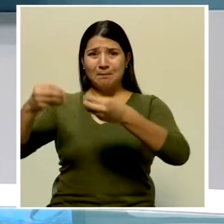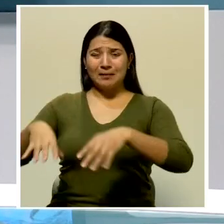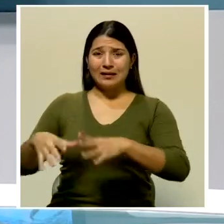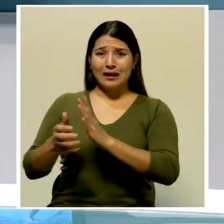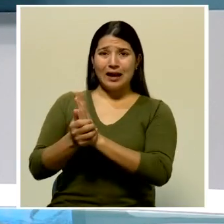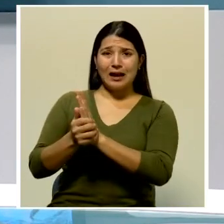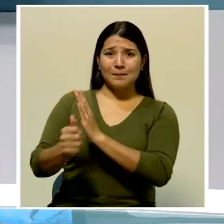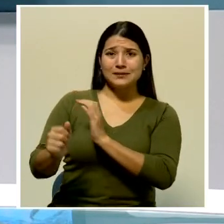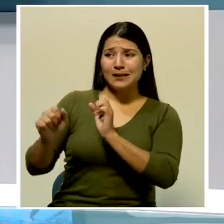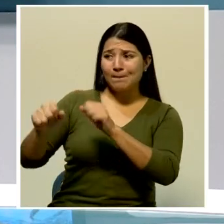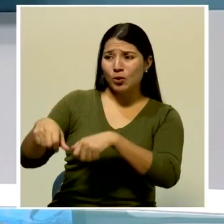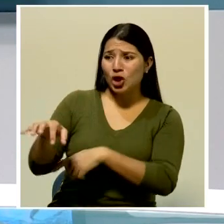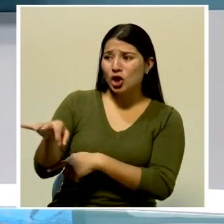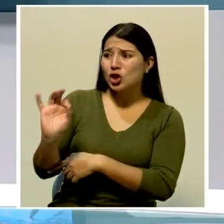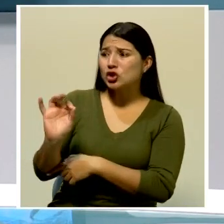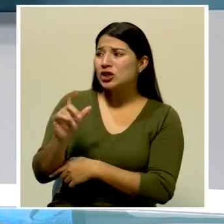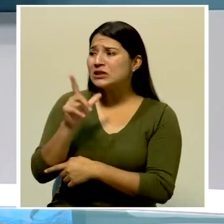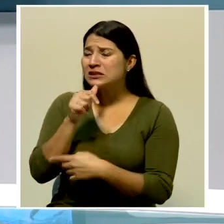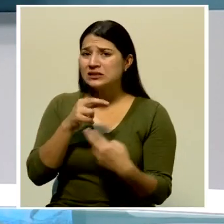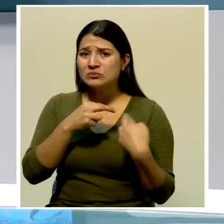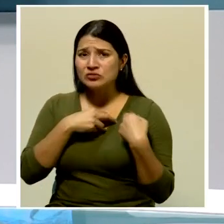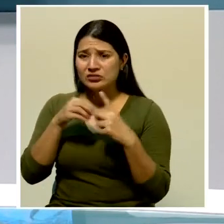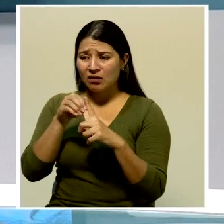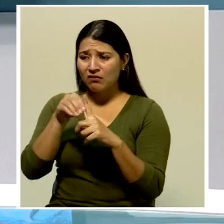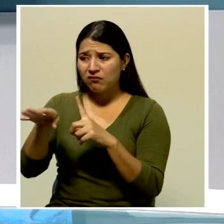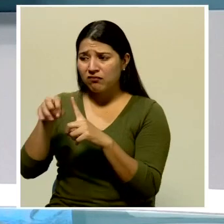localizar la fuente de nuevos contagios.